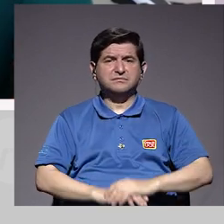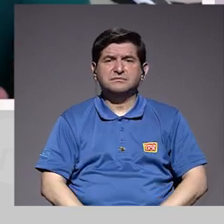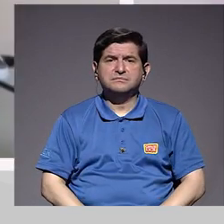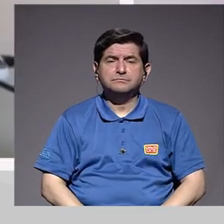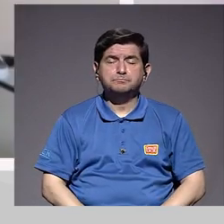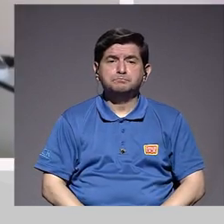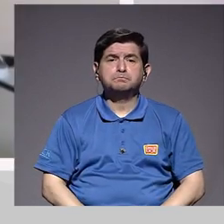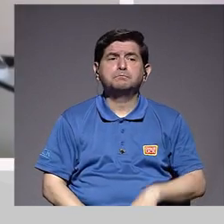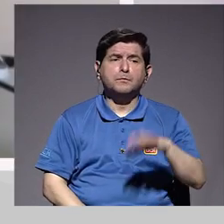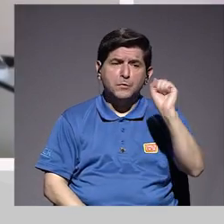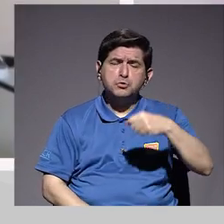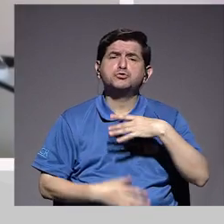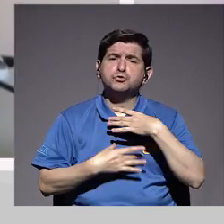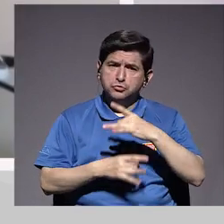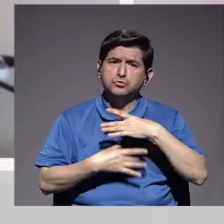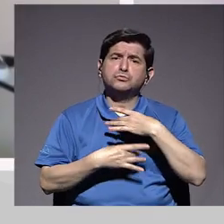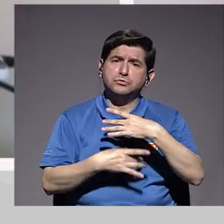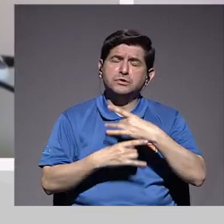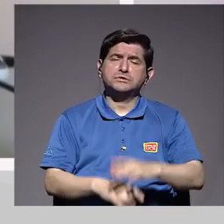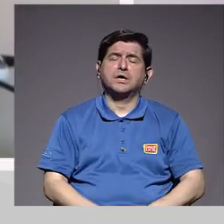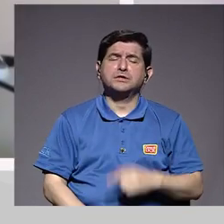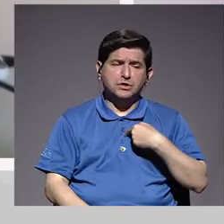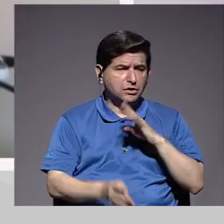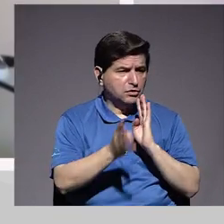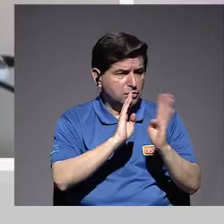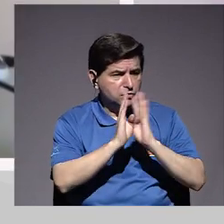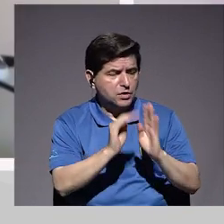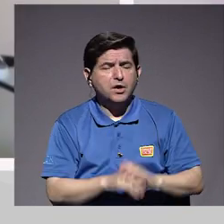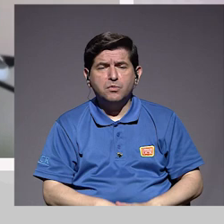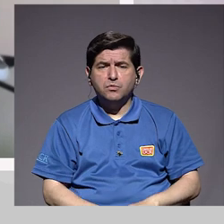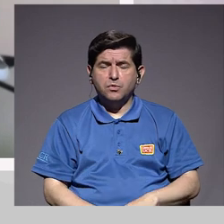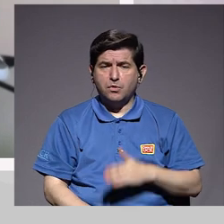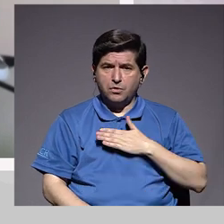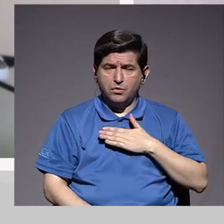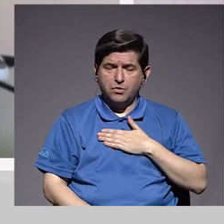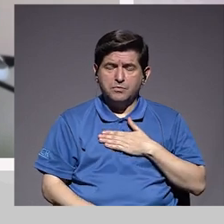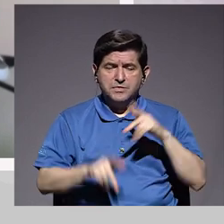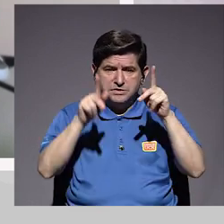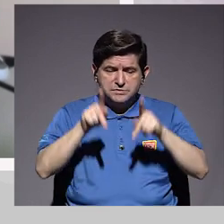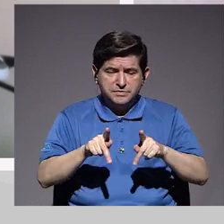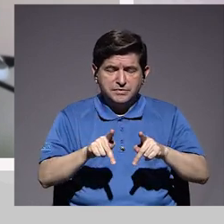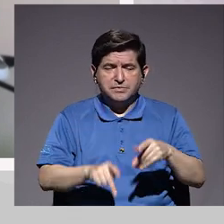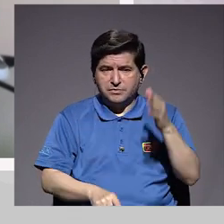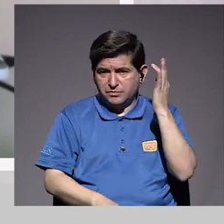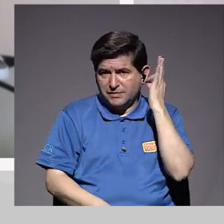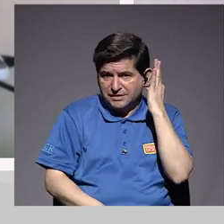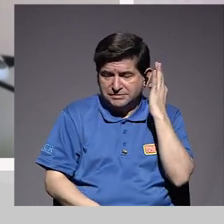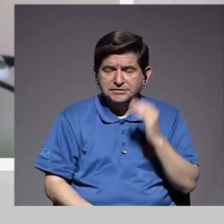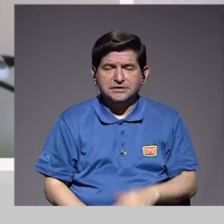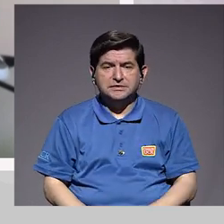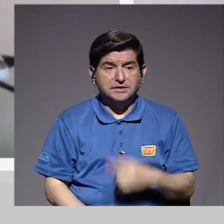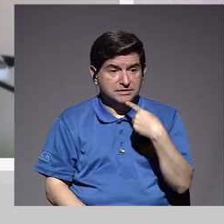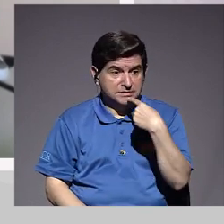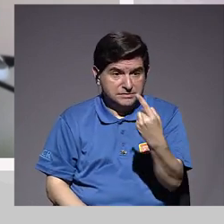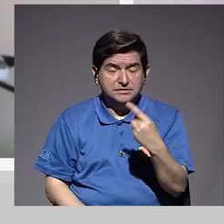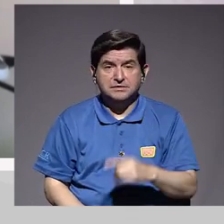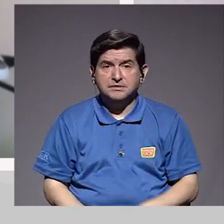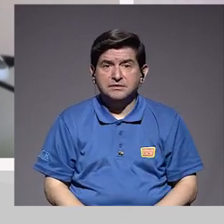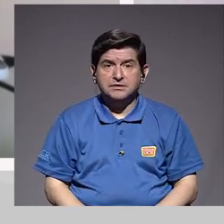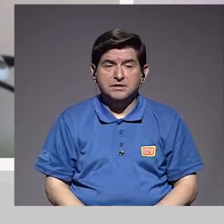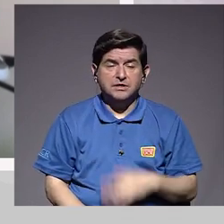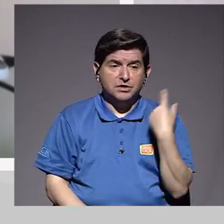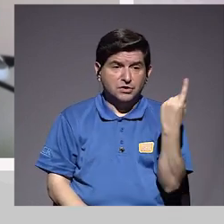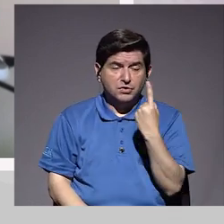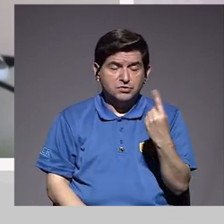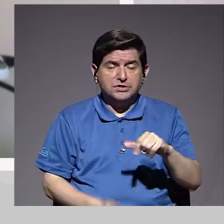muy interesante, porque, por ejemplo, yo converso con mis pacientes, sobre todo las mujeres, ¿verdad? Que es donde yo digo, pues, siempre les recalco